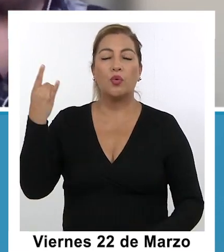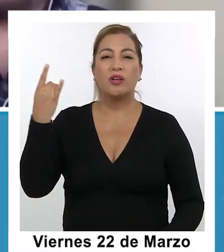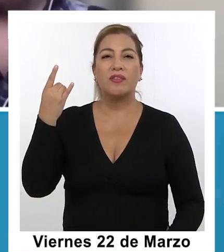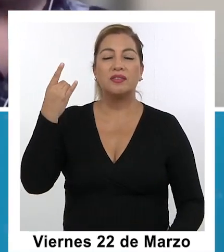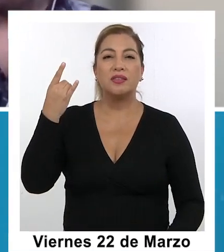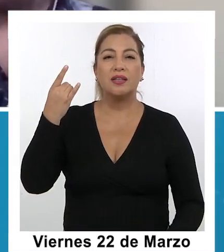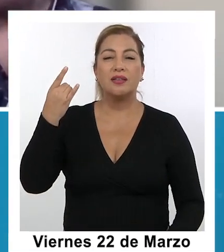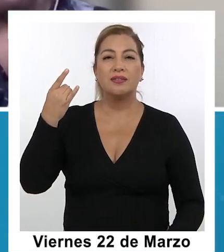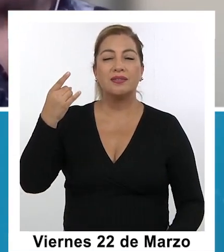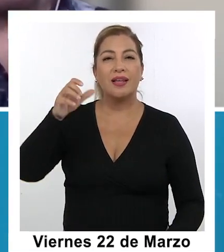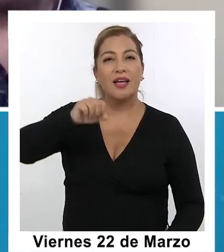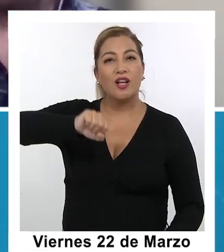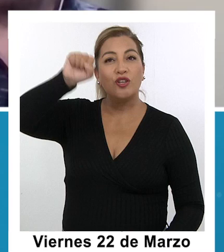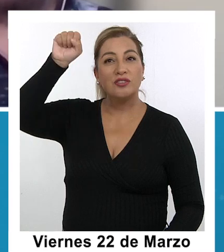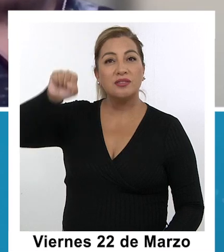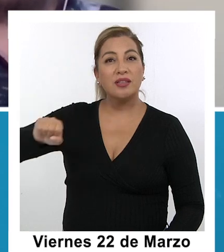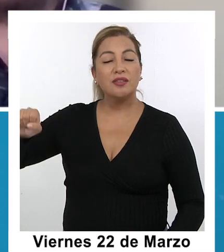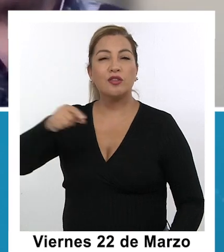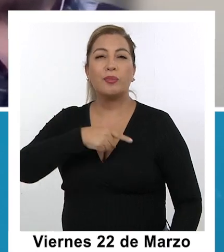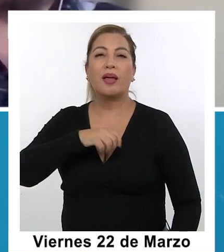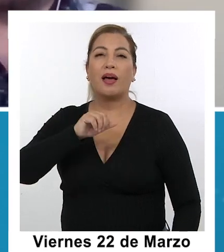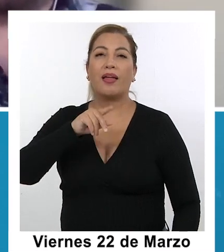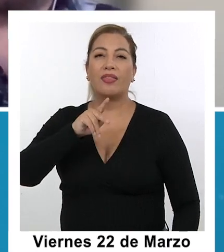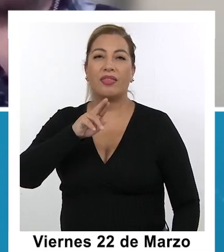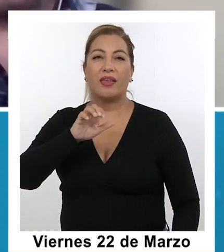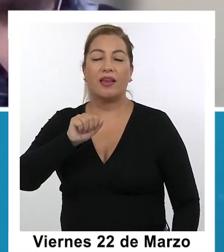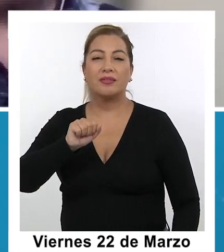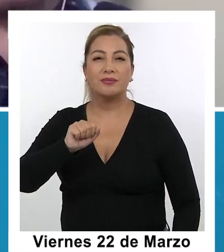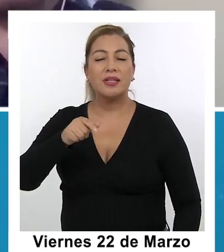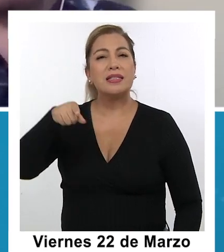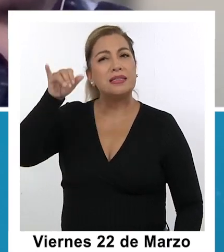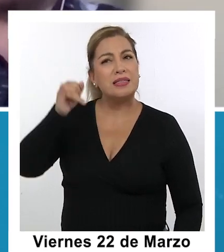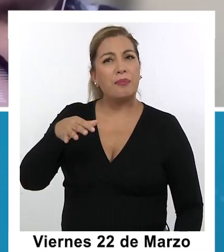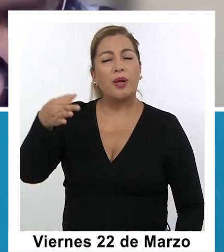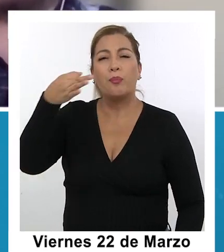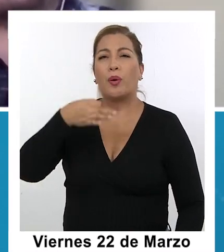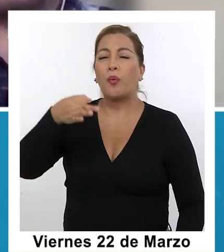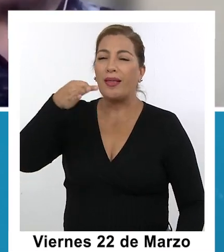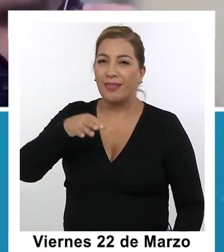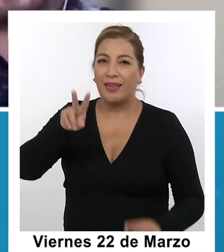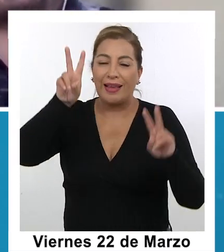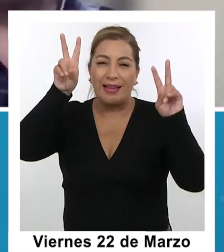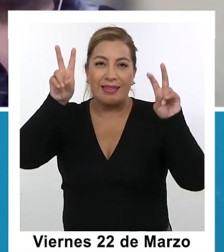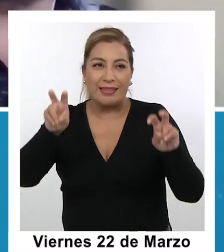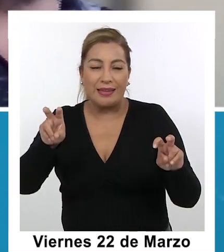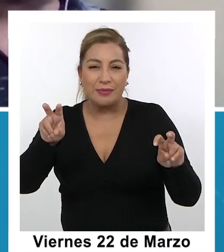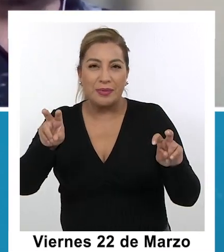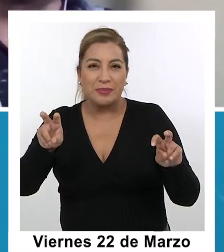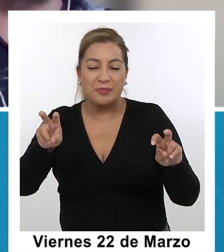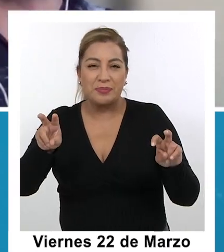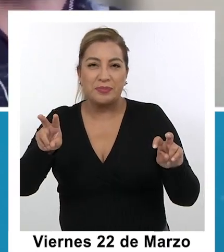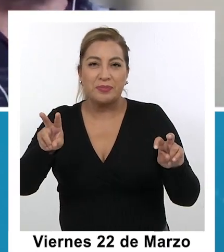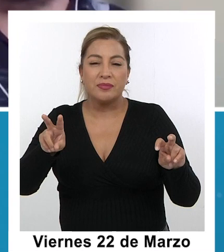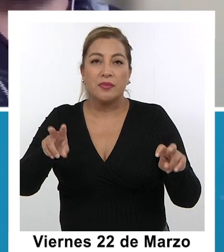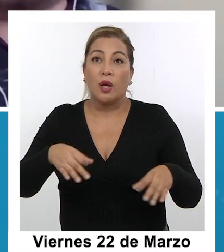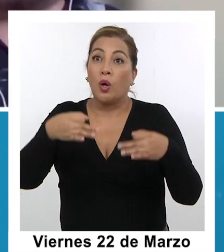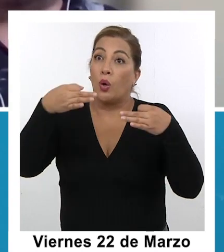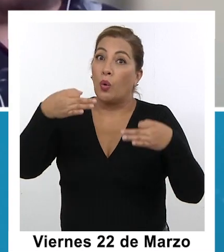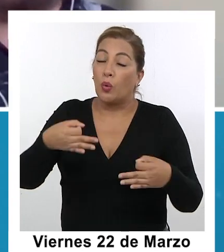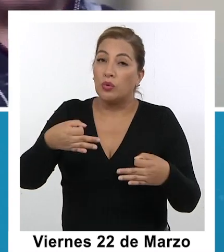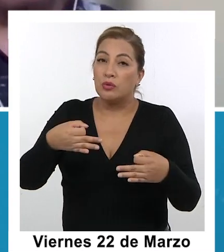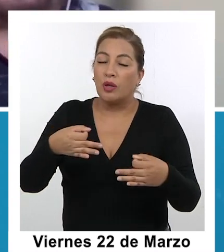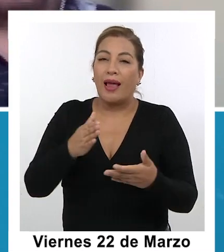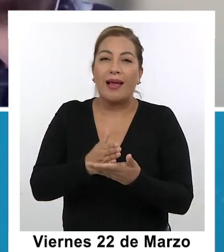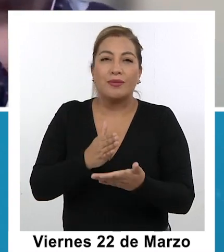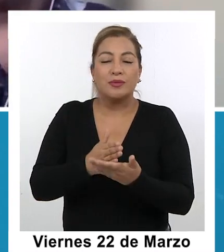Andes doña Andrea Pardo y amablemente siempre está con nosotros para contarnos de qué se trata este ámbito justamente de la